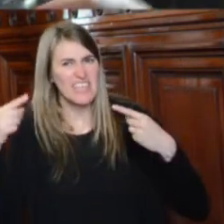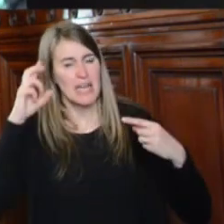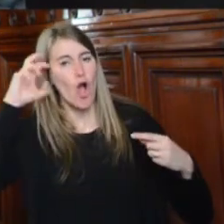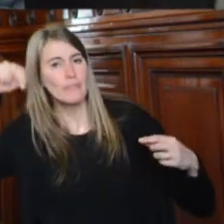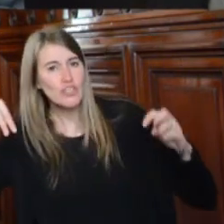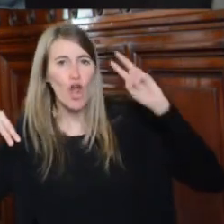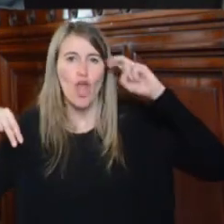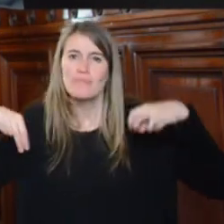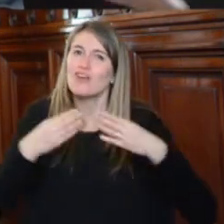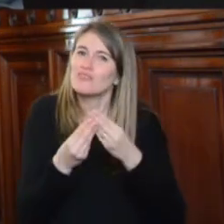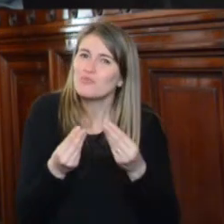con respeto.